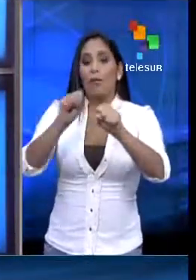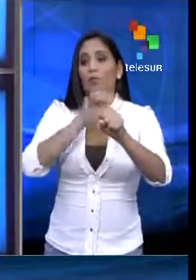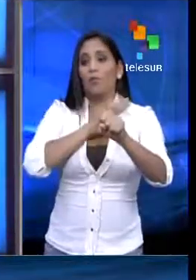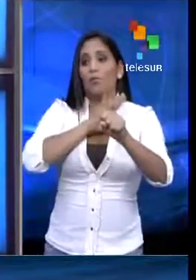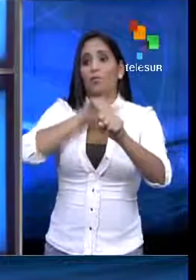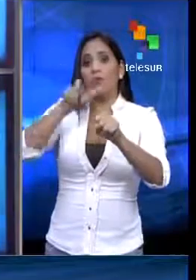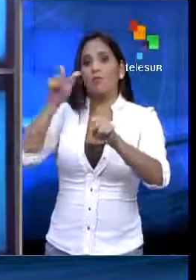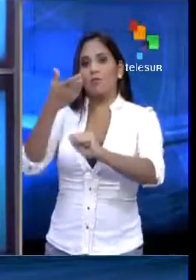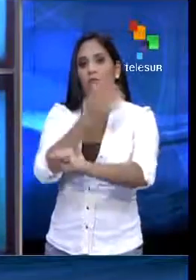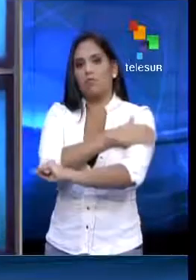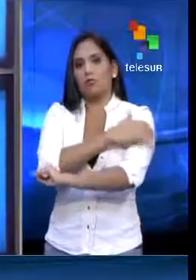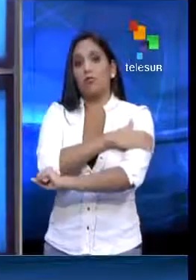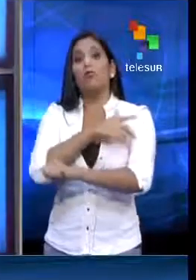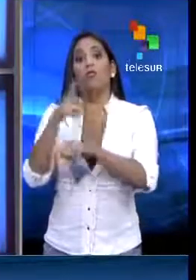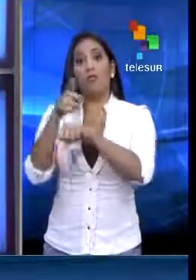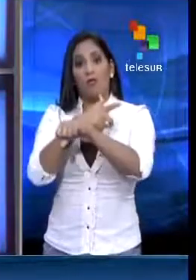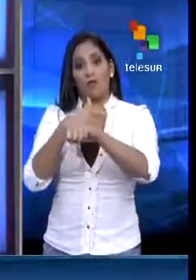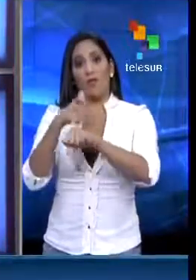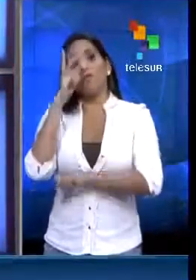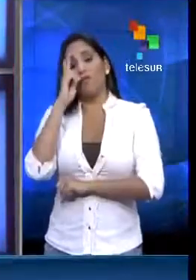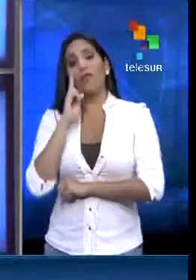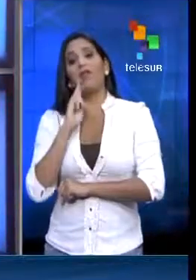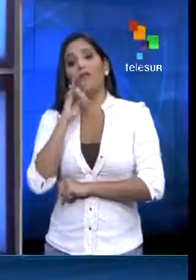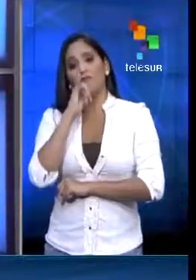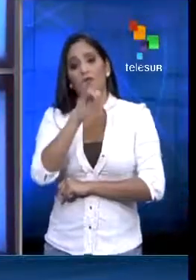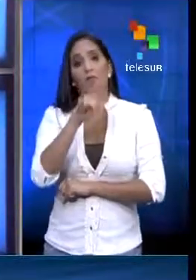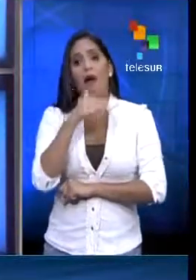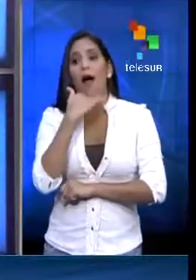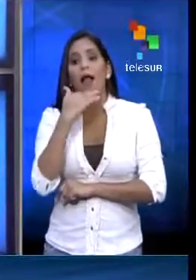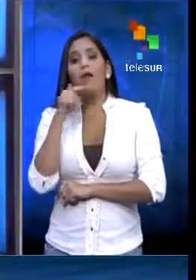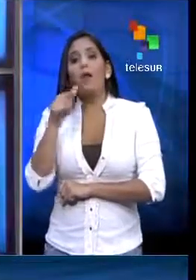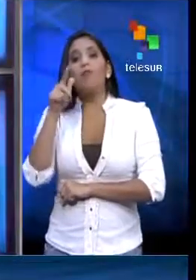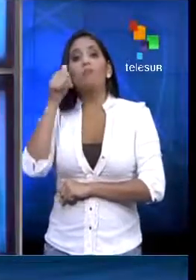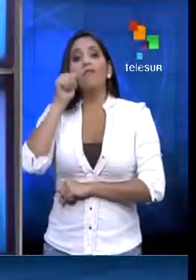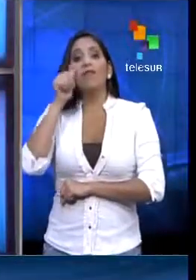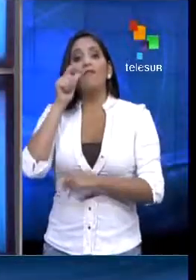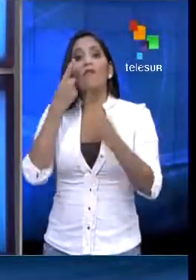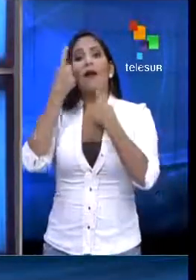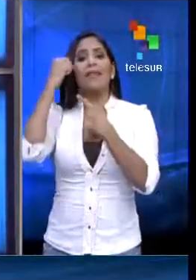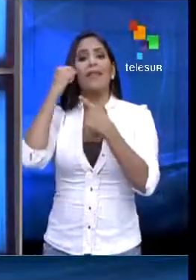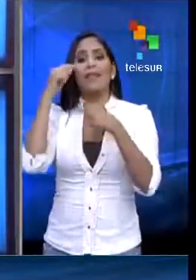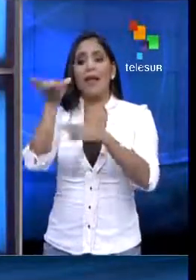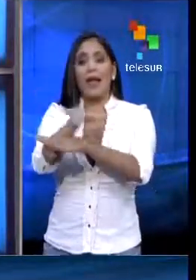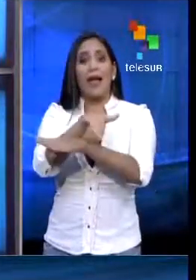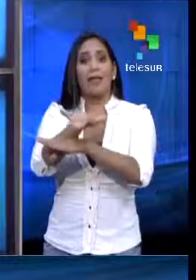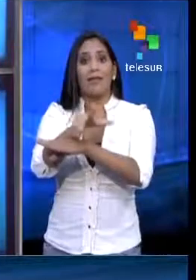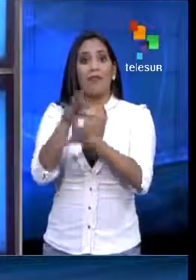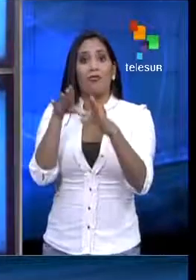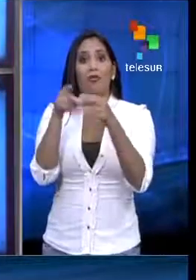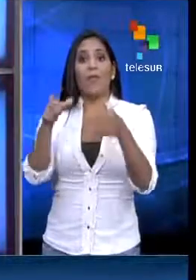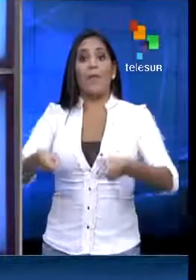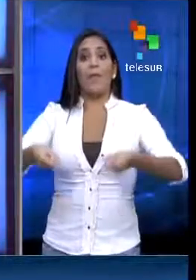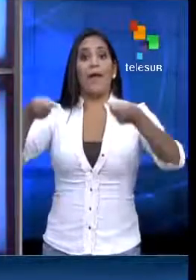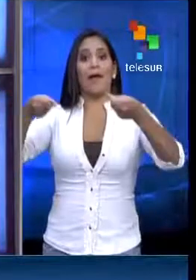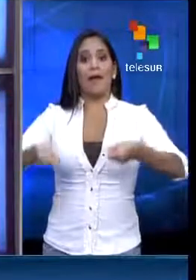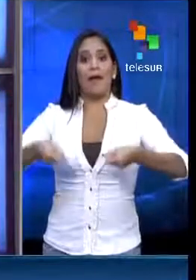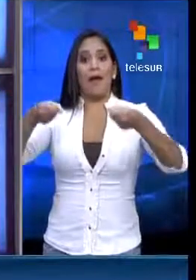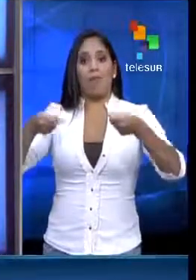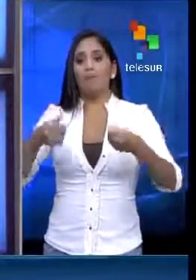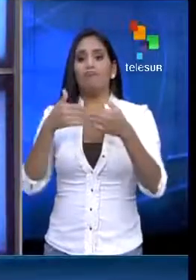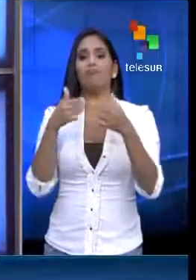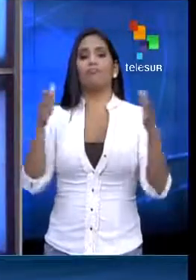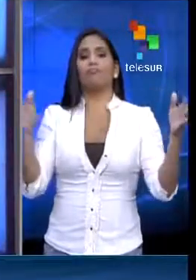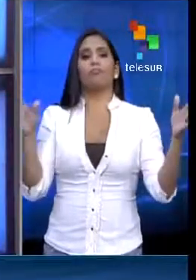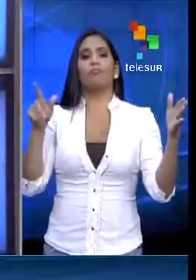gobierno bolivariano está respondiendo. Este sábado, las calles de ese país suramericano se convirtieron en un gran mercado a cielo abierto para vender y